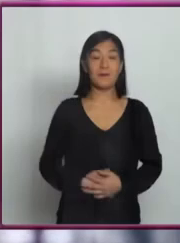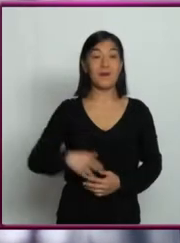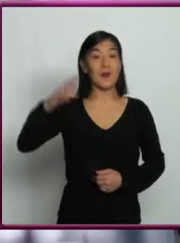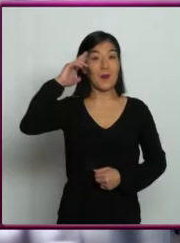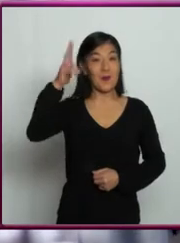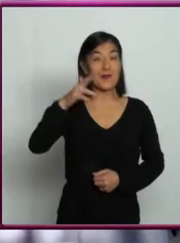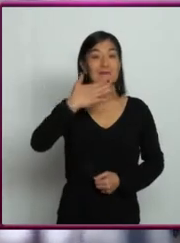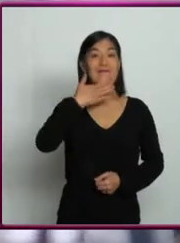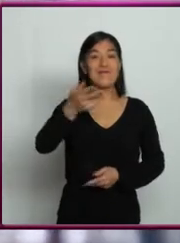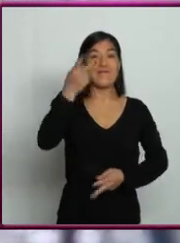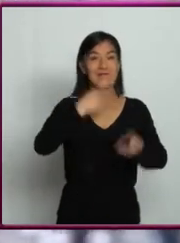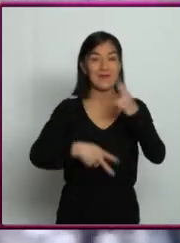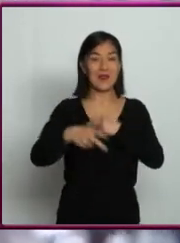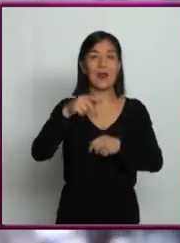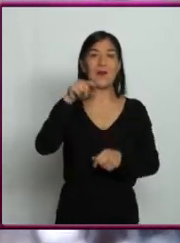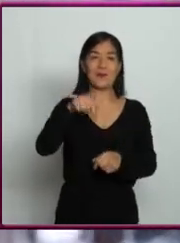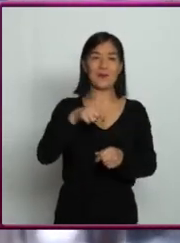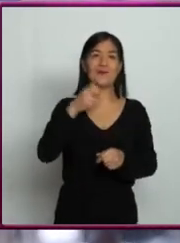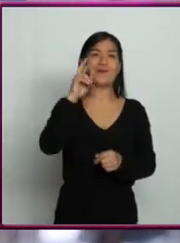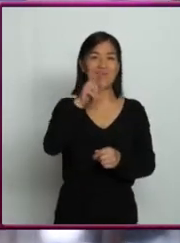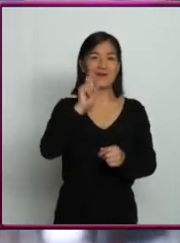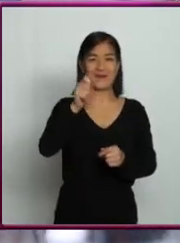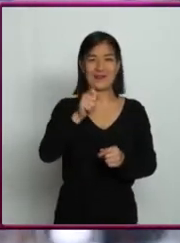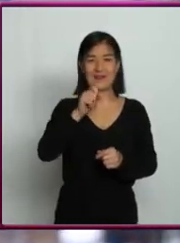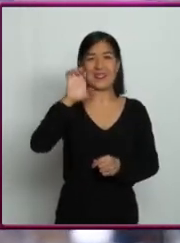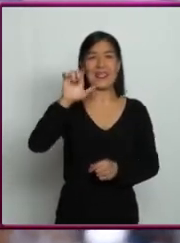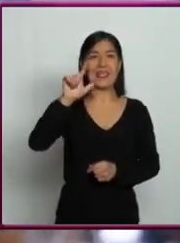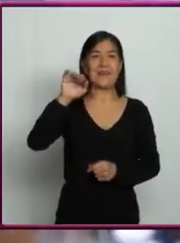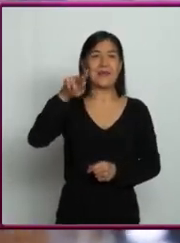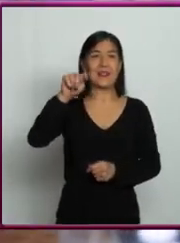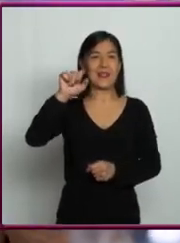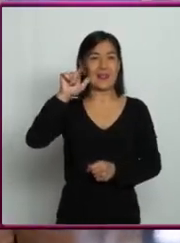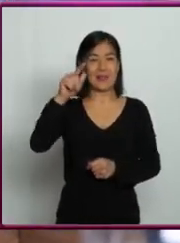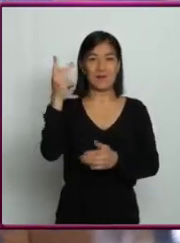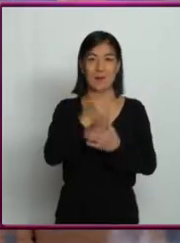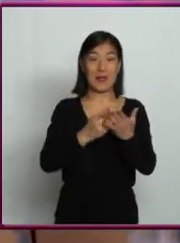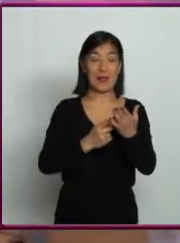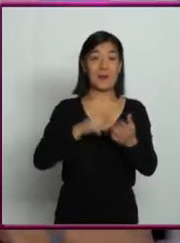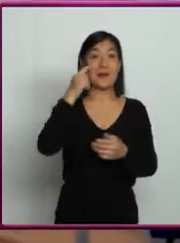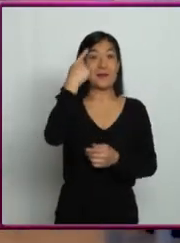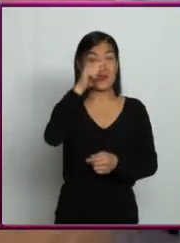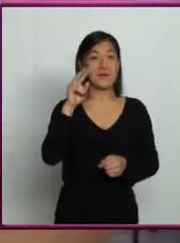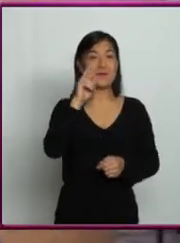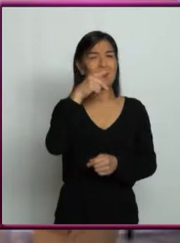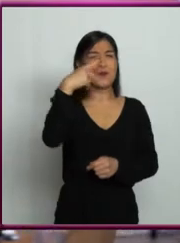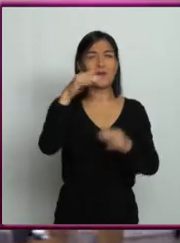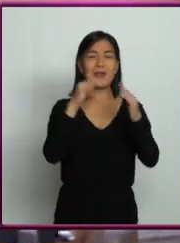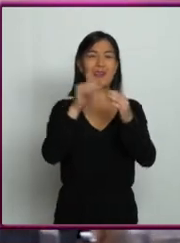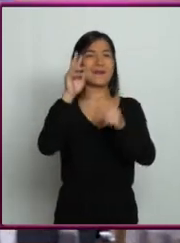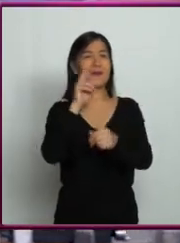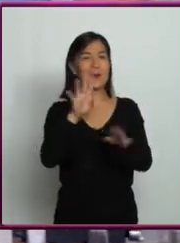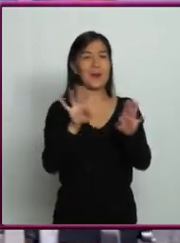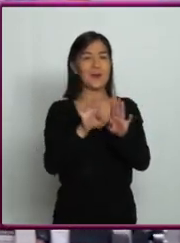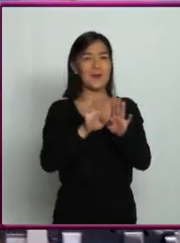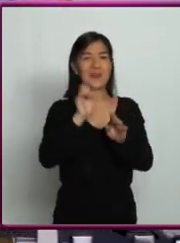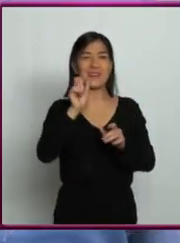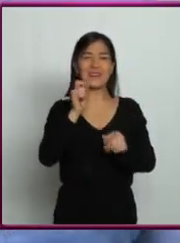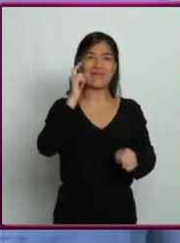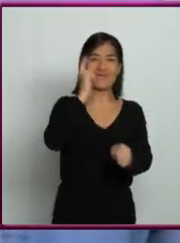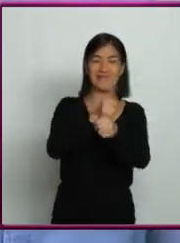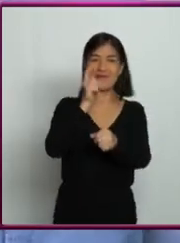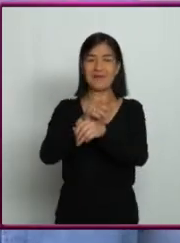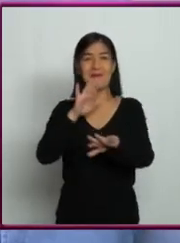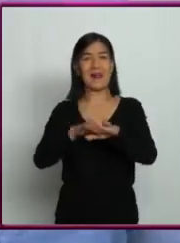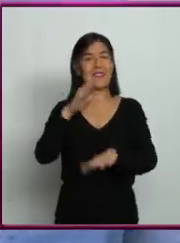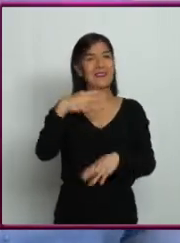Hola, bienvenidos a un nuevo episodio de Elemental, el programa que les lleva hasta su casa las hazañas matemáticas más alucinantes.